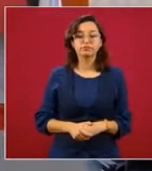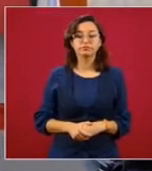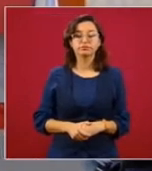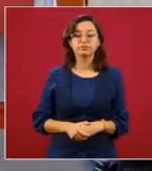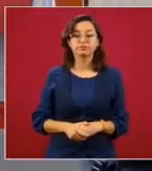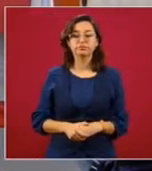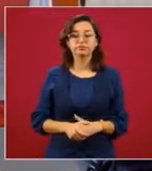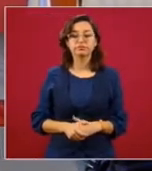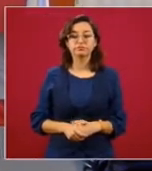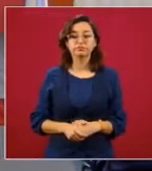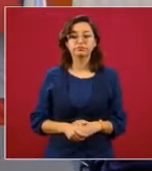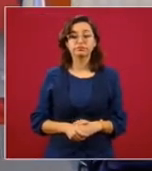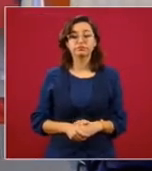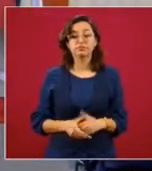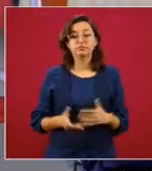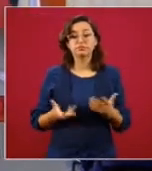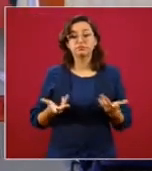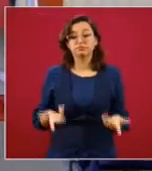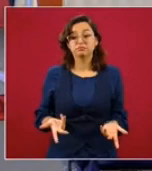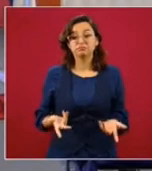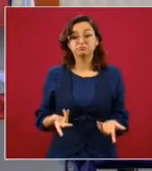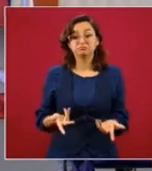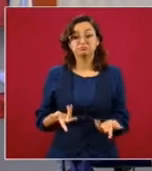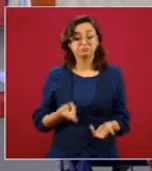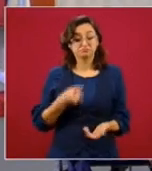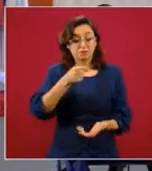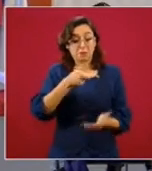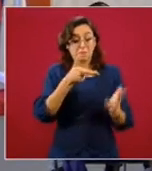son lo más cercano a la realidad.